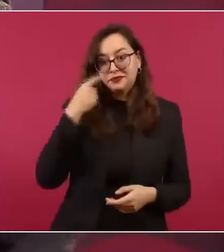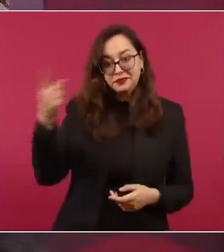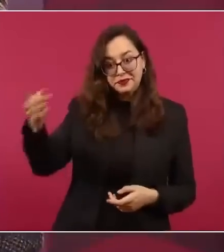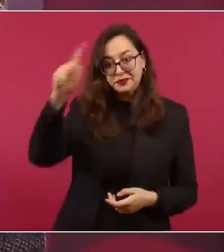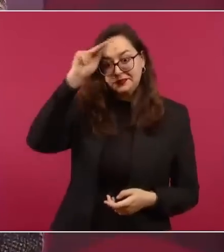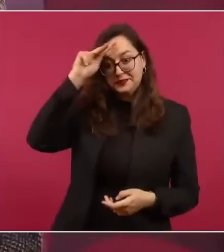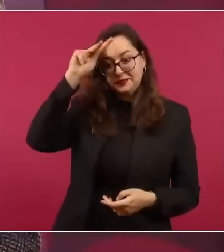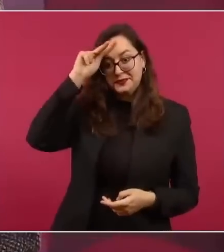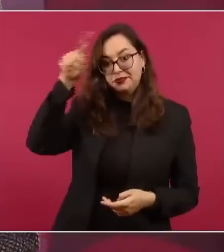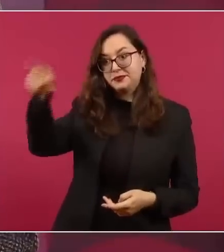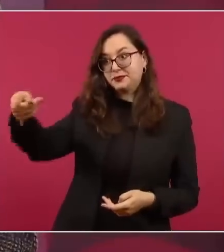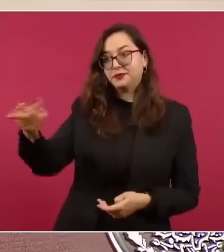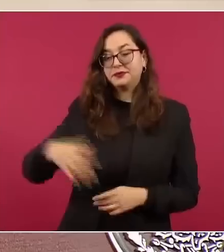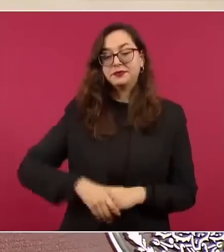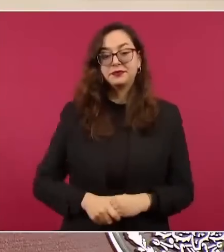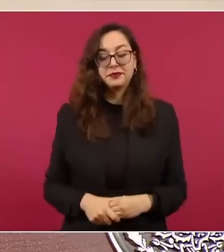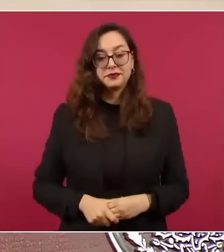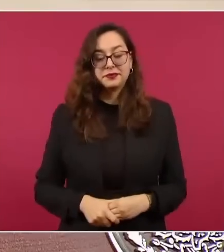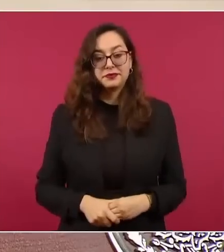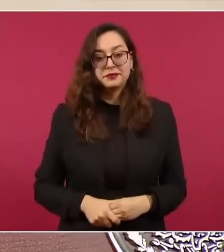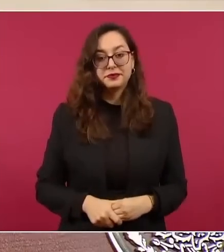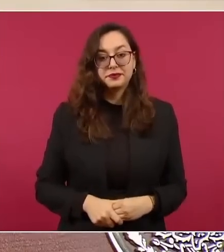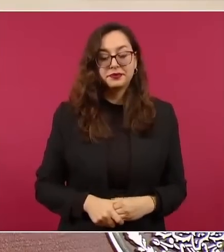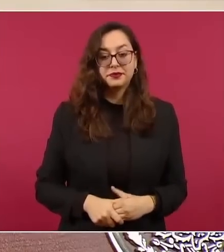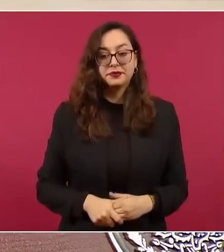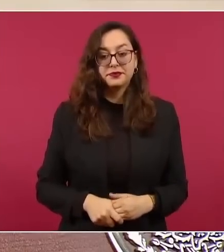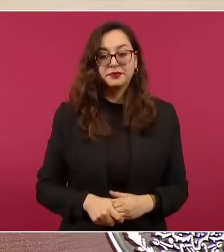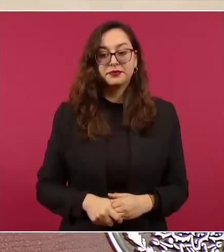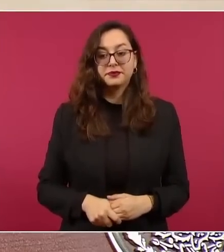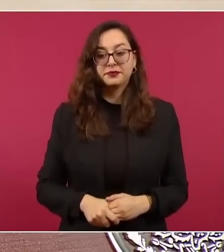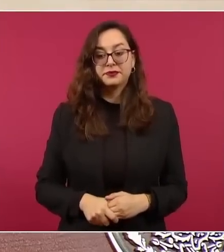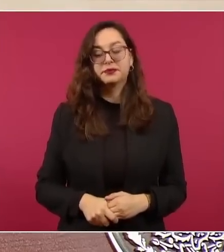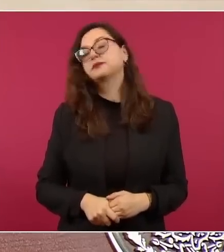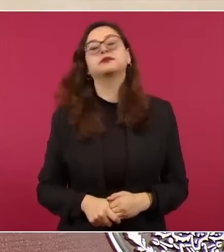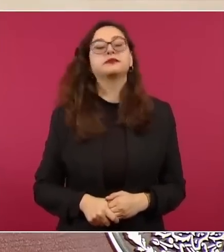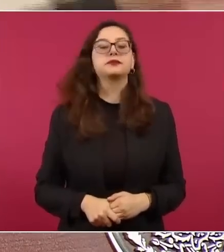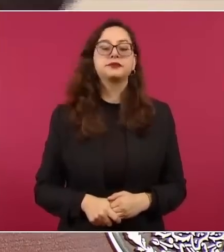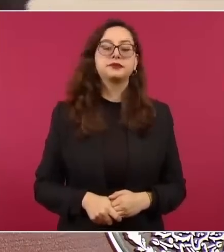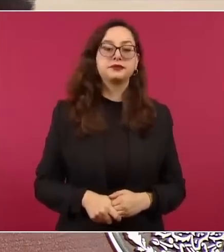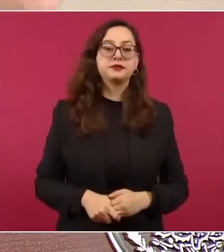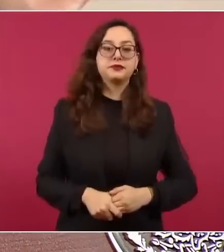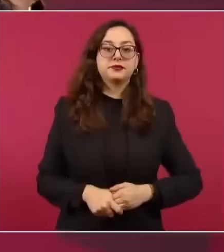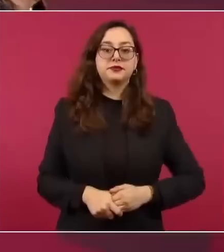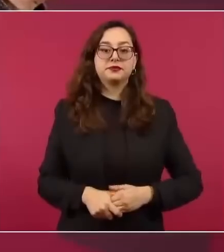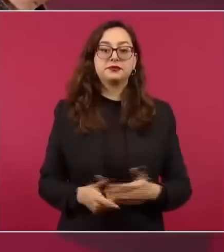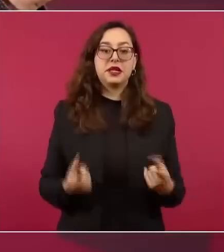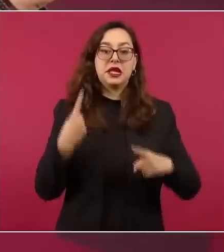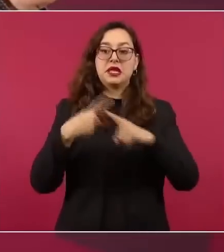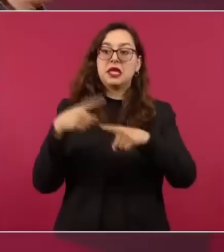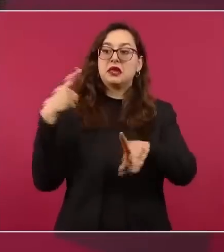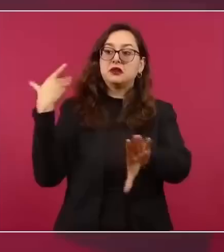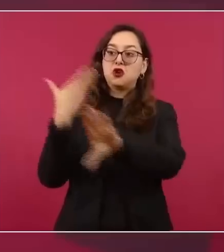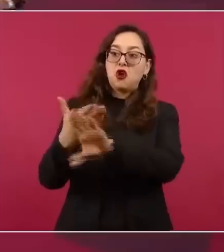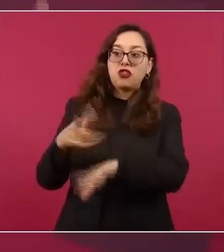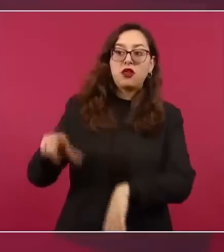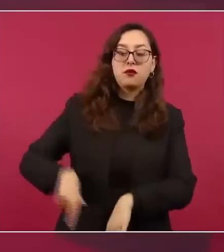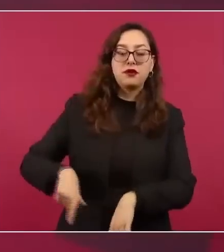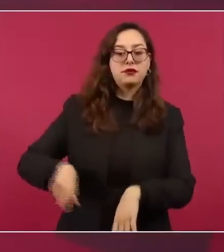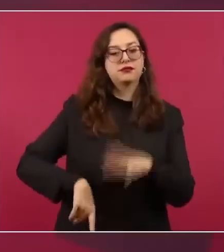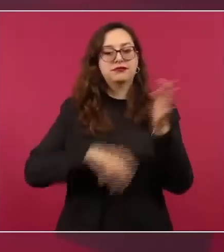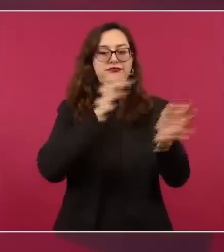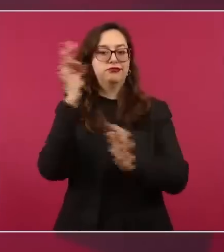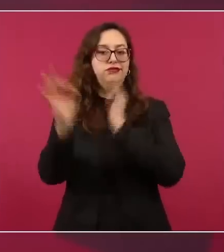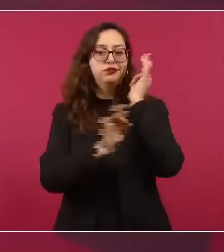y son los medios, tan es así